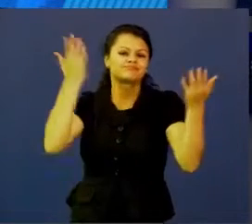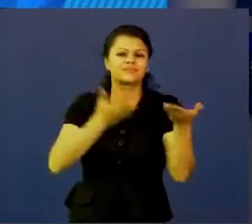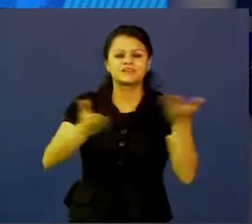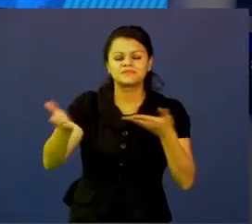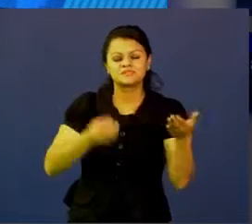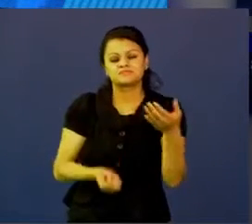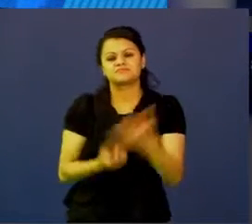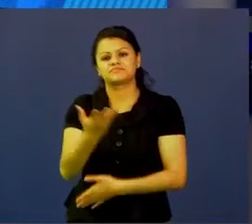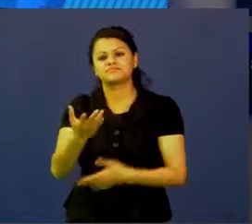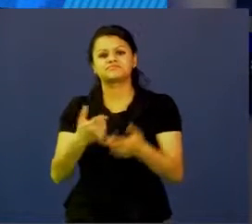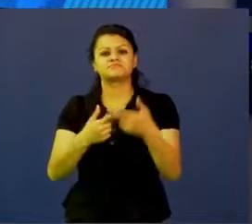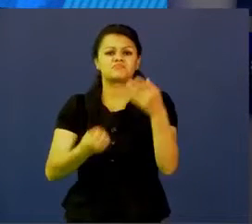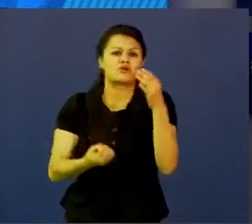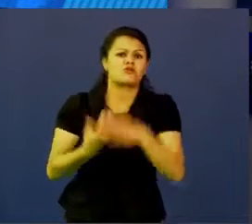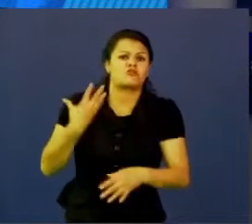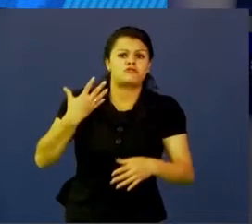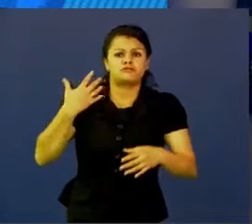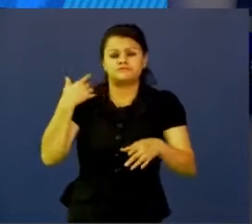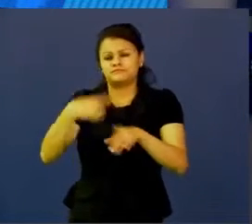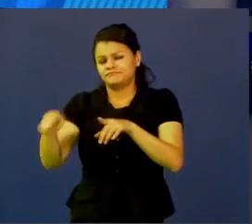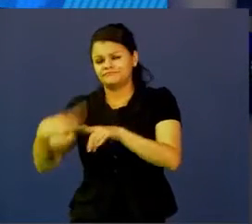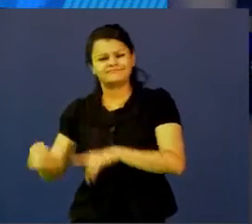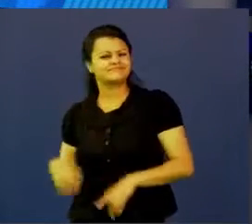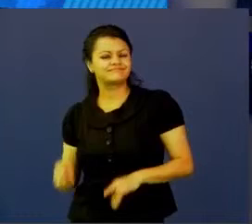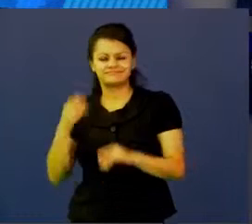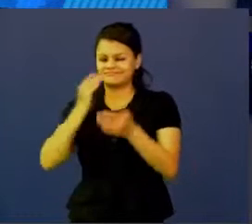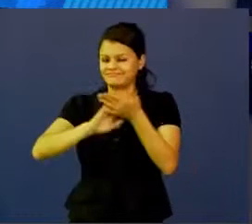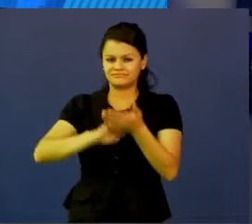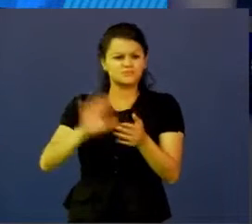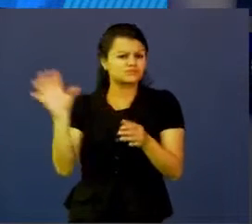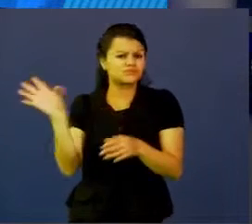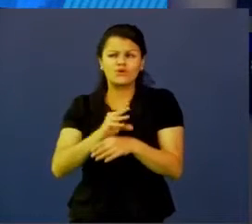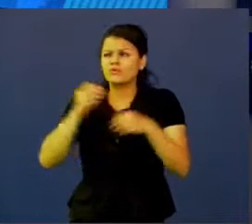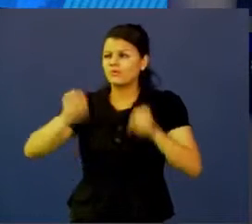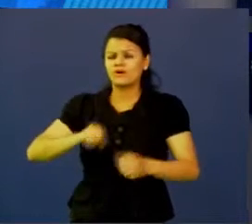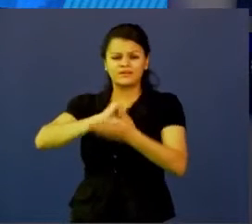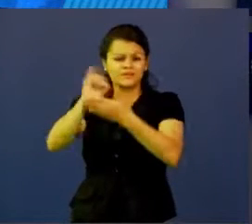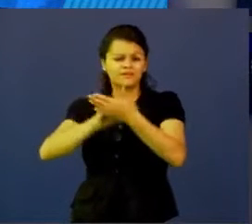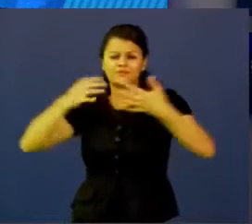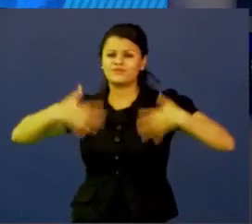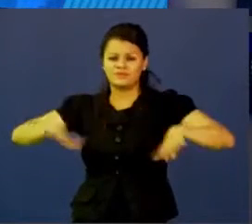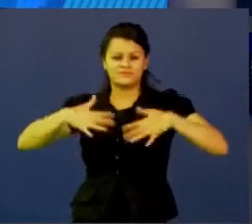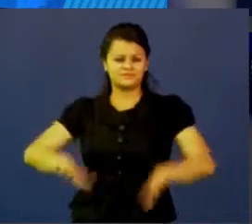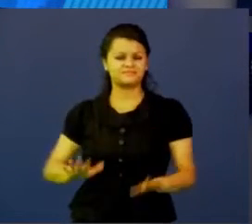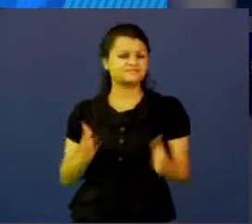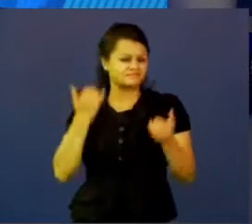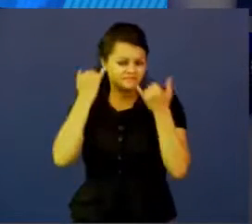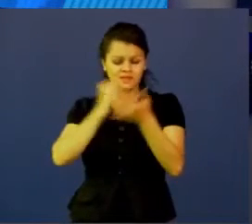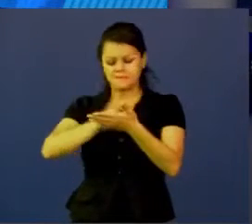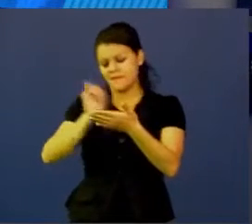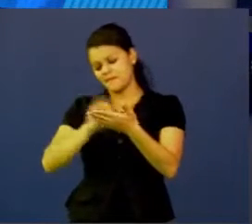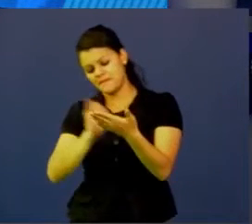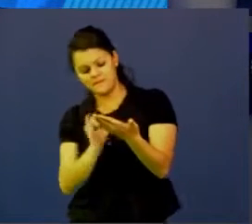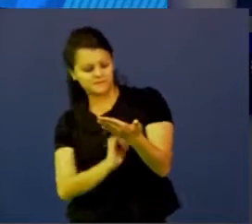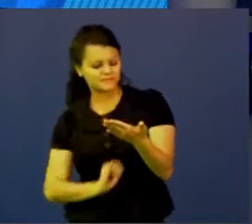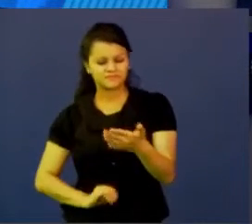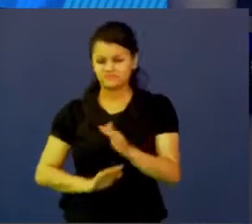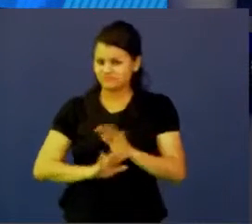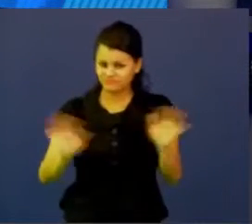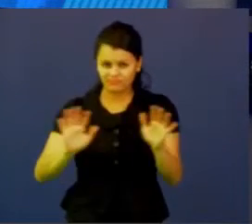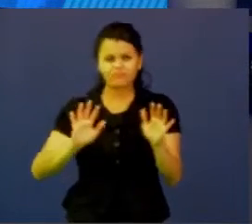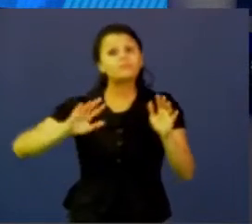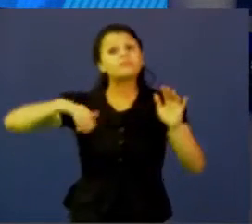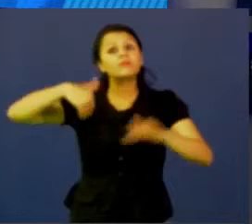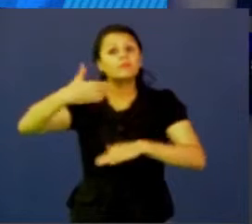productos, pueden ser soluciones complejas, todo es dibujable y serían entonces prototipos en papel y ya empiezan a haber, digamos,